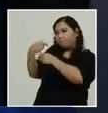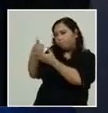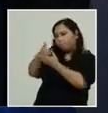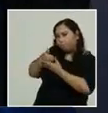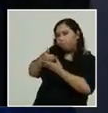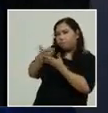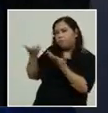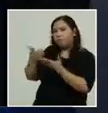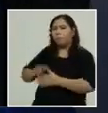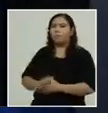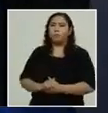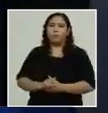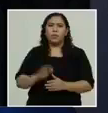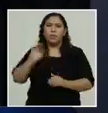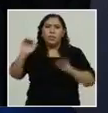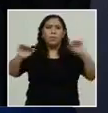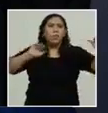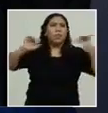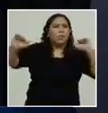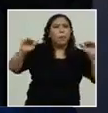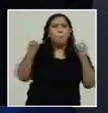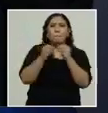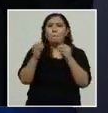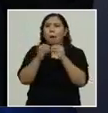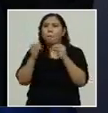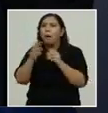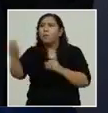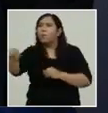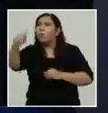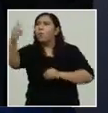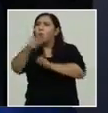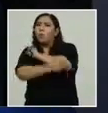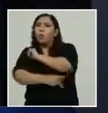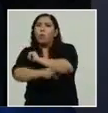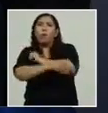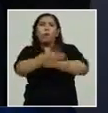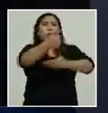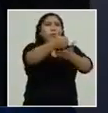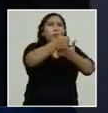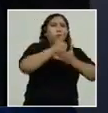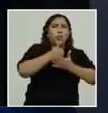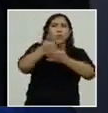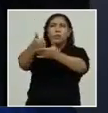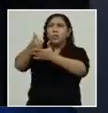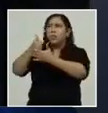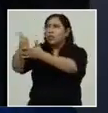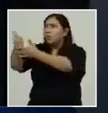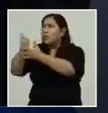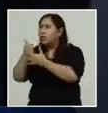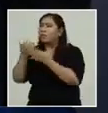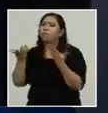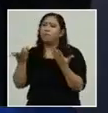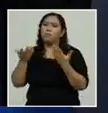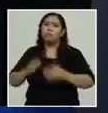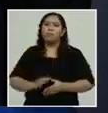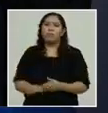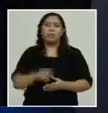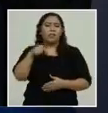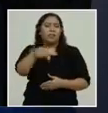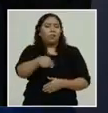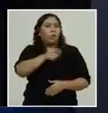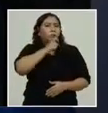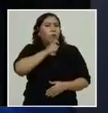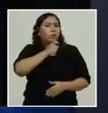mecanismos posibles para poder también tener mucha más capacidad ante un evento de tal magnitud